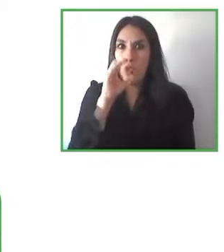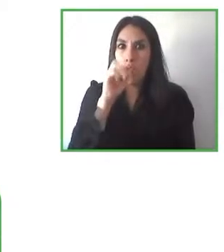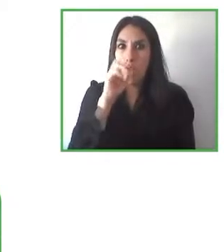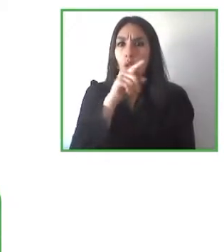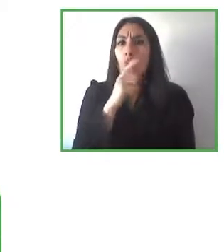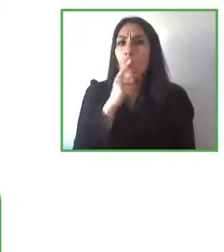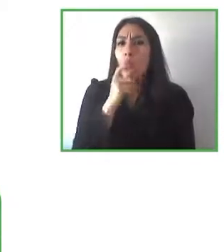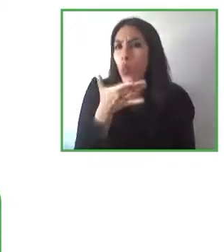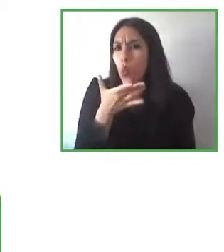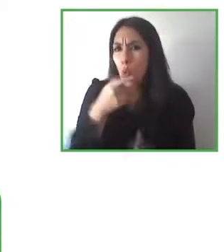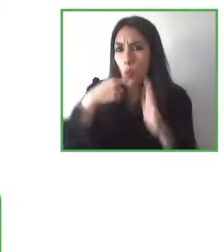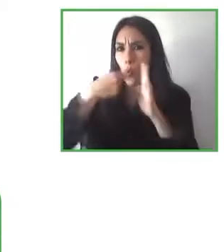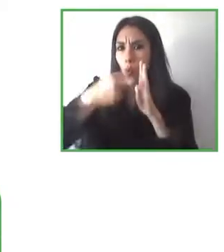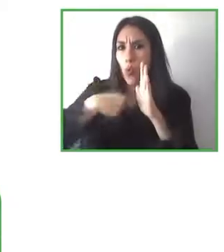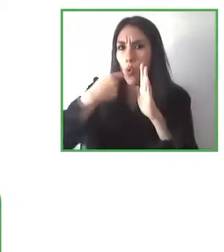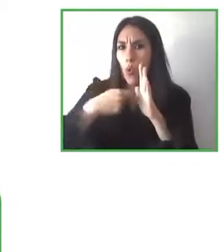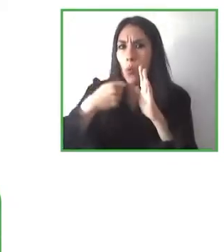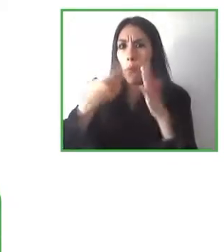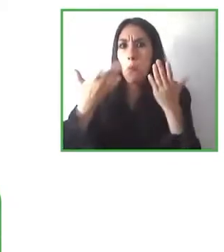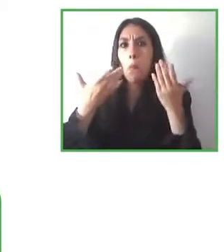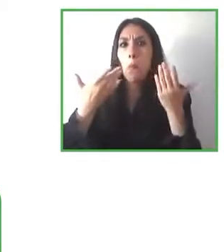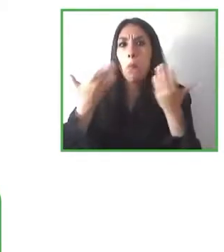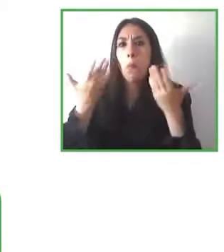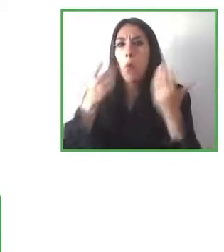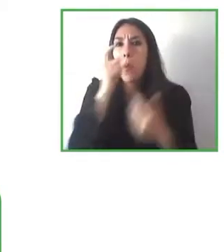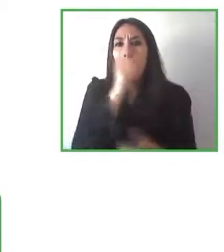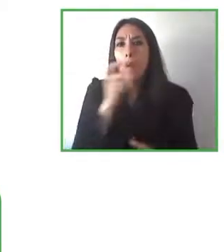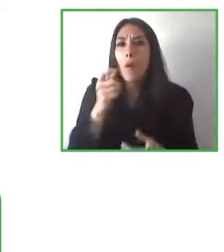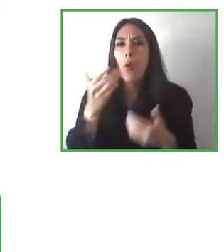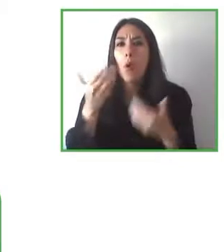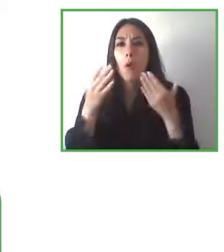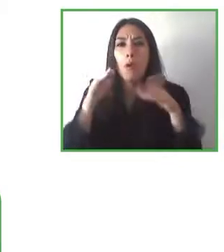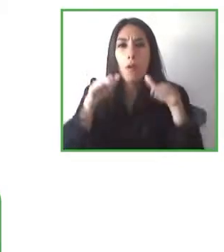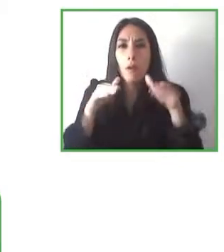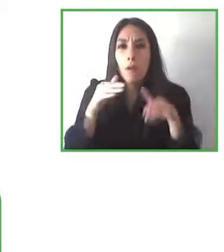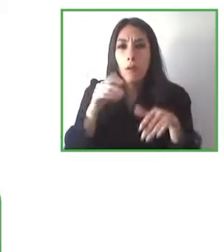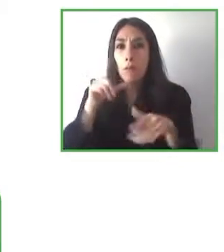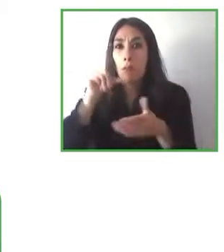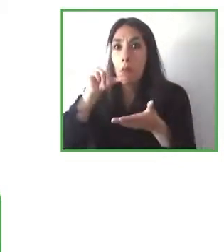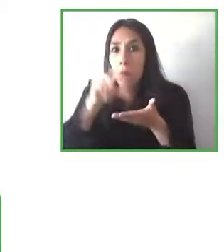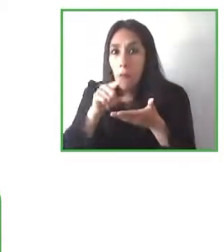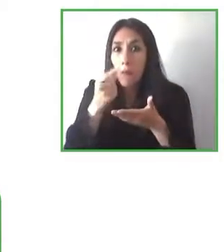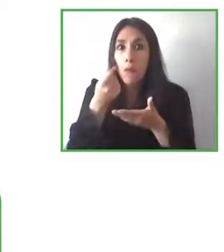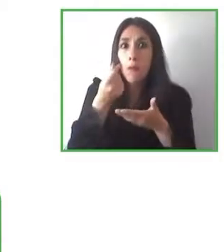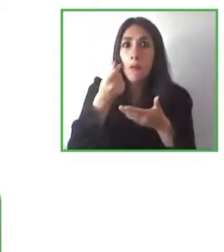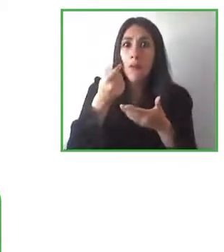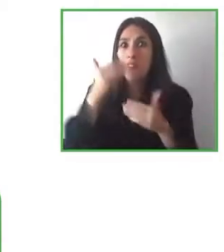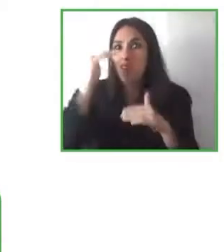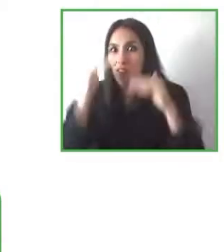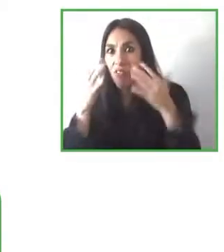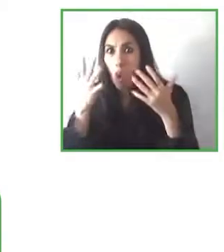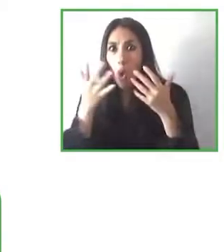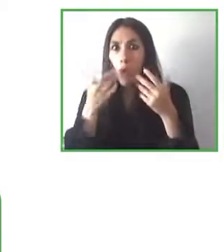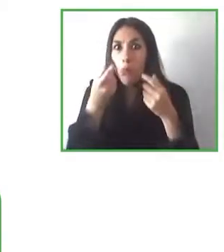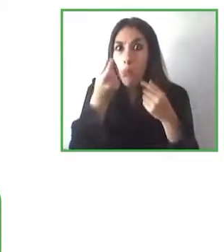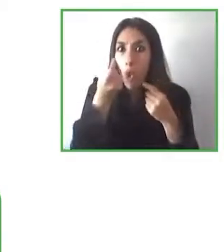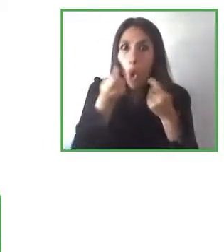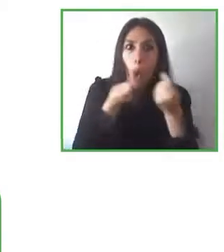bajos ingresos o escasos recursos puedan acceder a Munivo Drive y la segunda